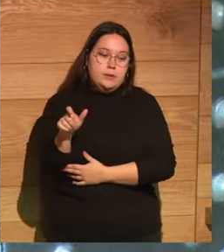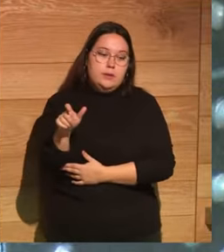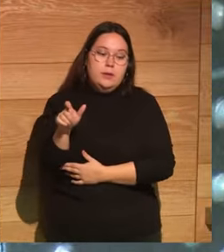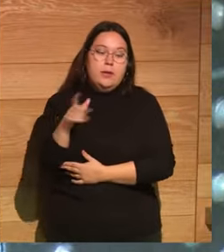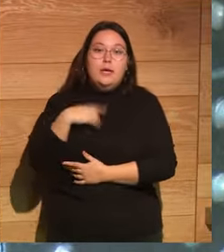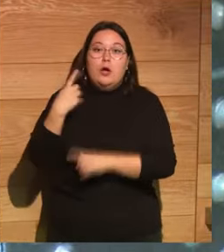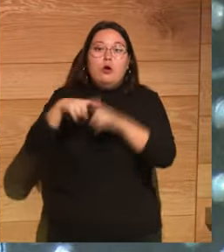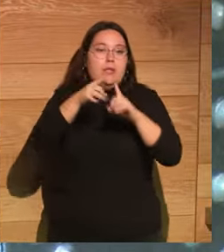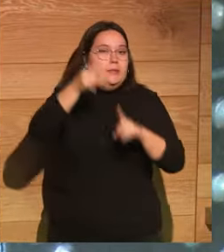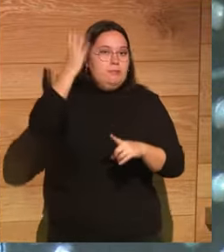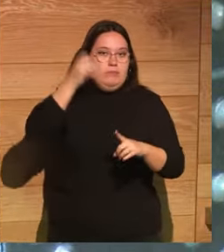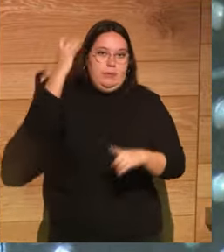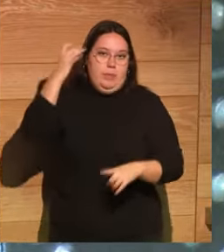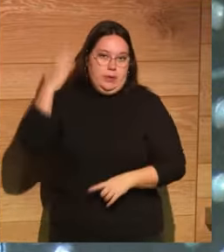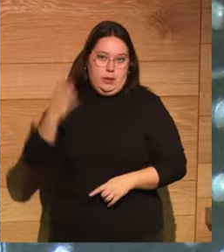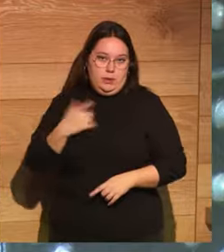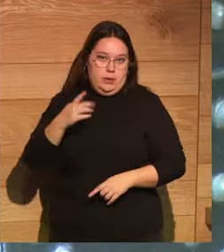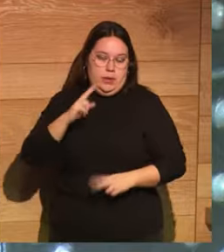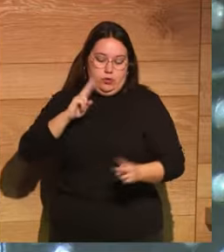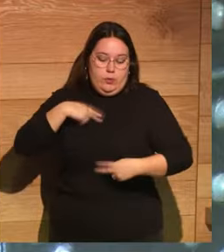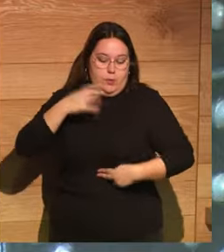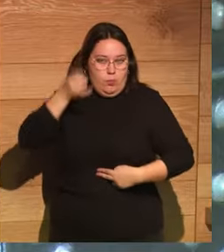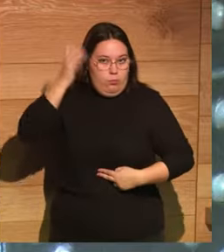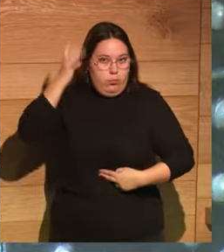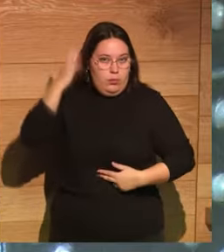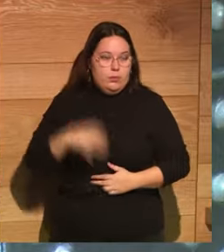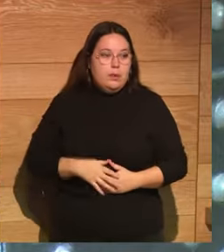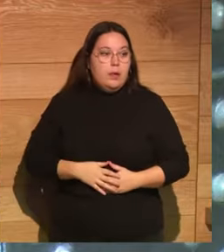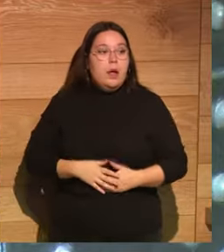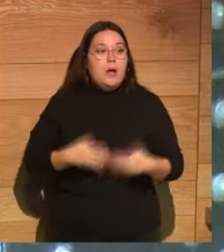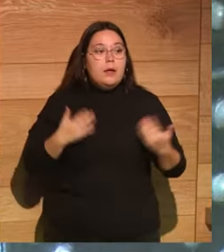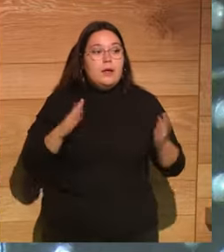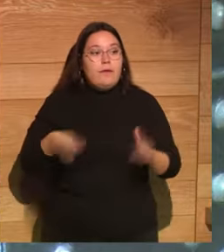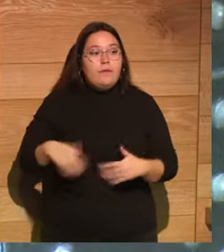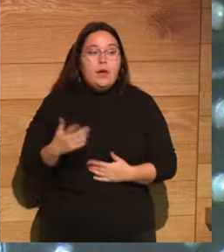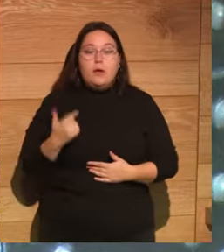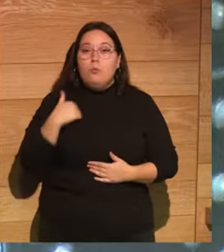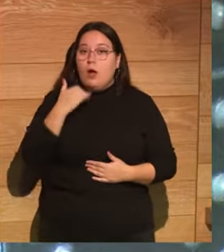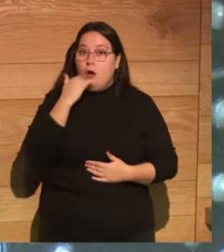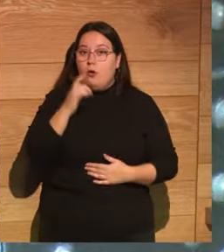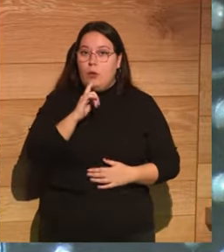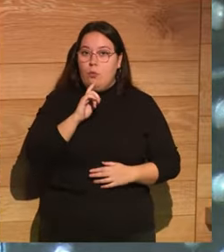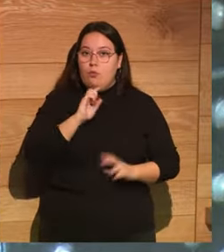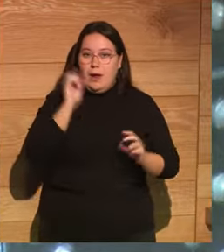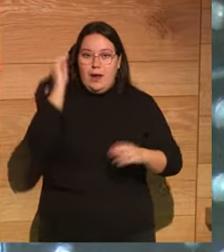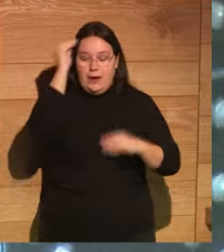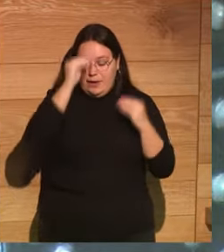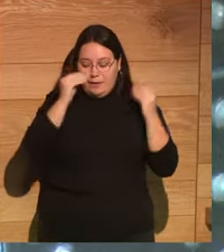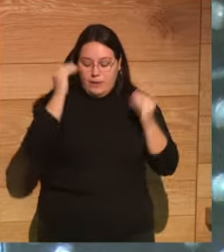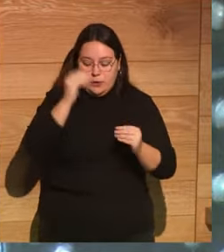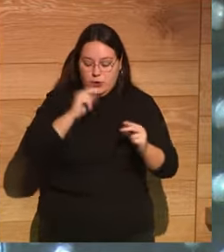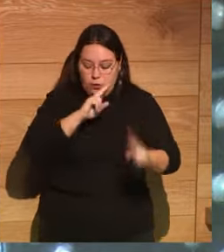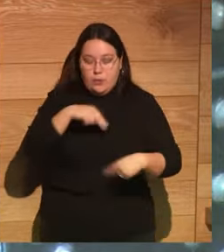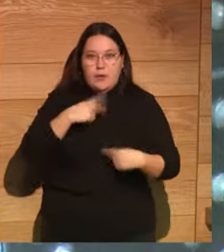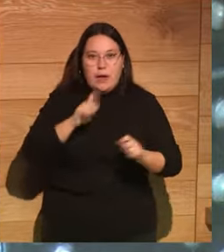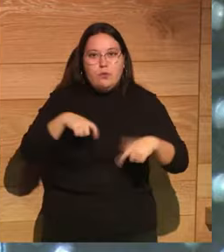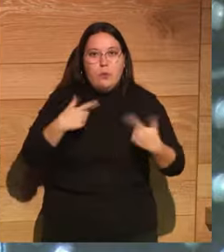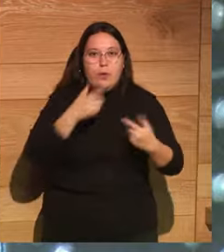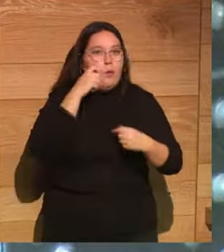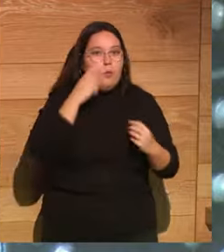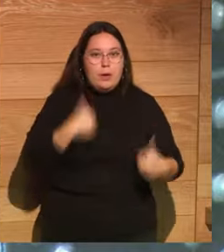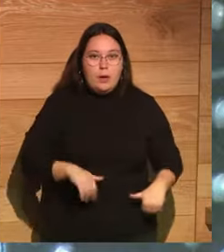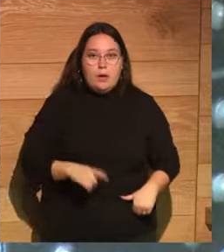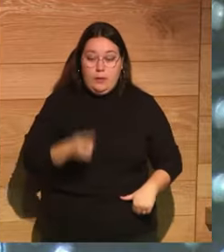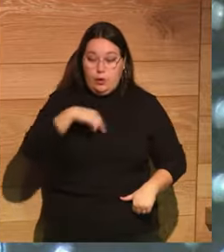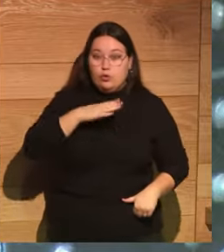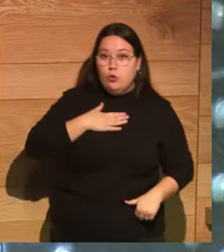que se inventa muchas veces una historia sobre sí mismos, lo cual, en el fondo, es una reflexión sobre la propia naturaleza humana, ¿no? Sobre por qué mentimos sobre nosotros,